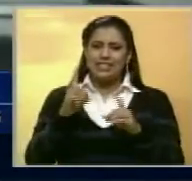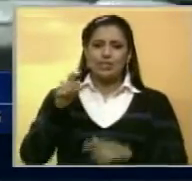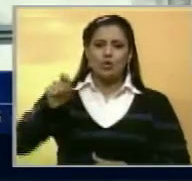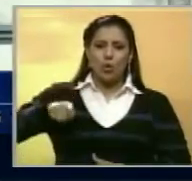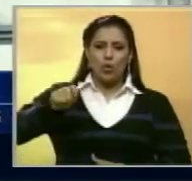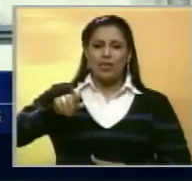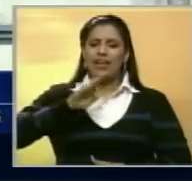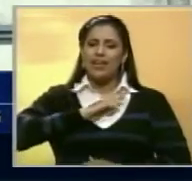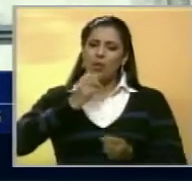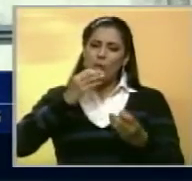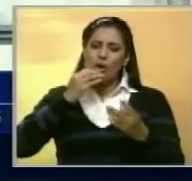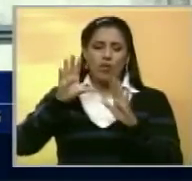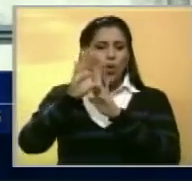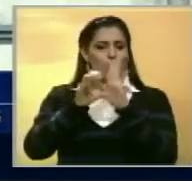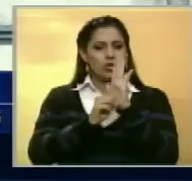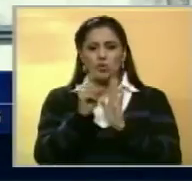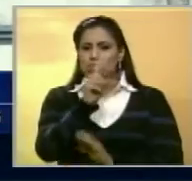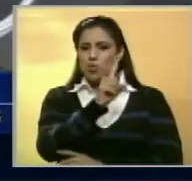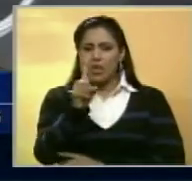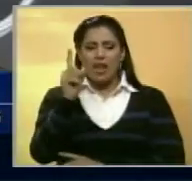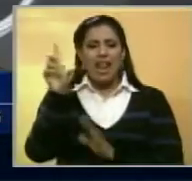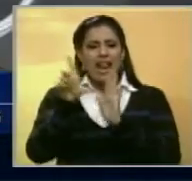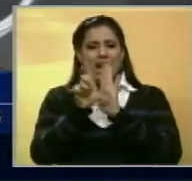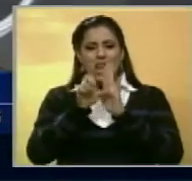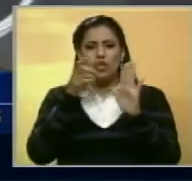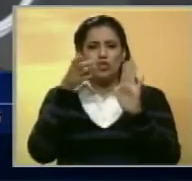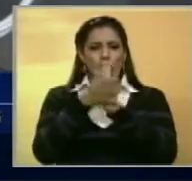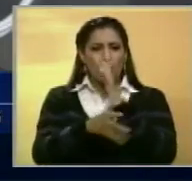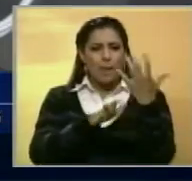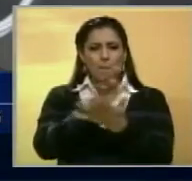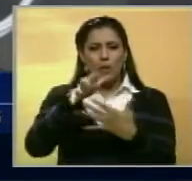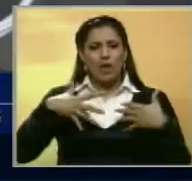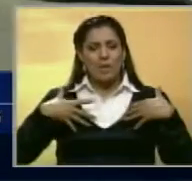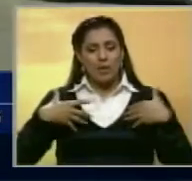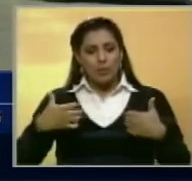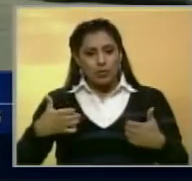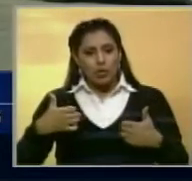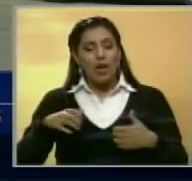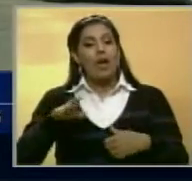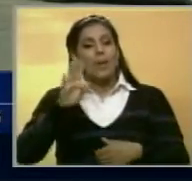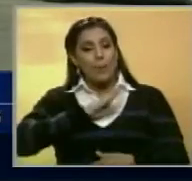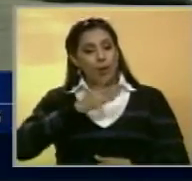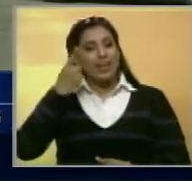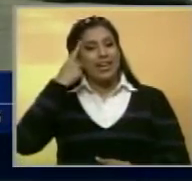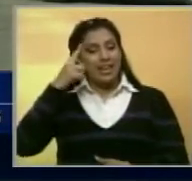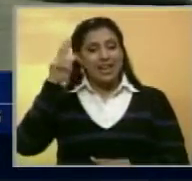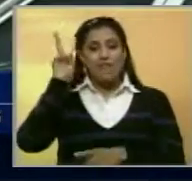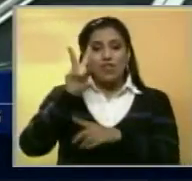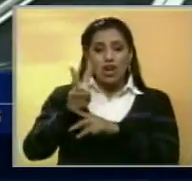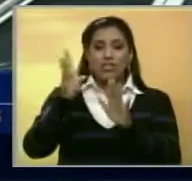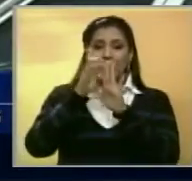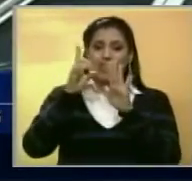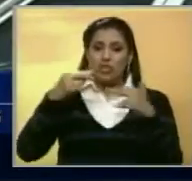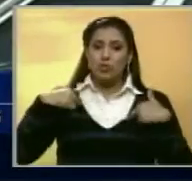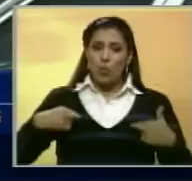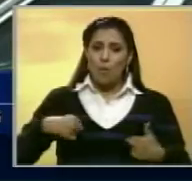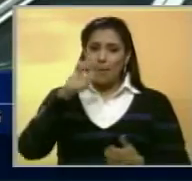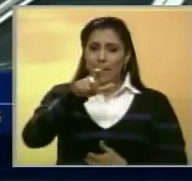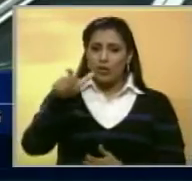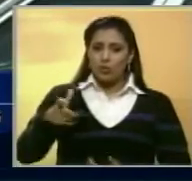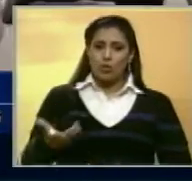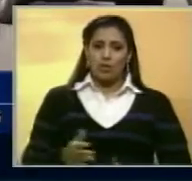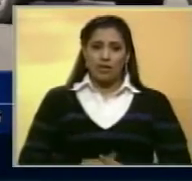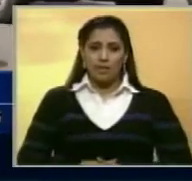TCJ de declarar inconstitucional la ley sobre crisis nacional de salud tras considerar que violan los derechos humanos de los